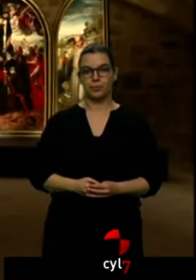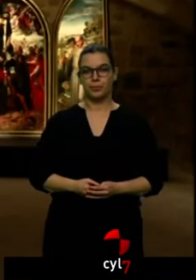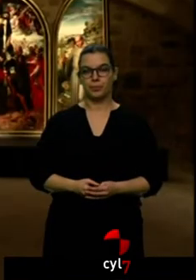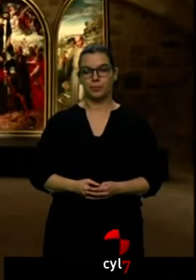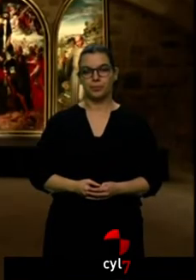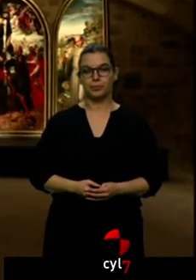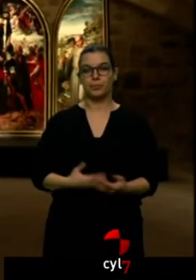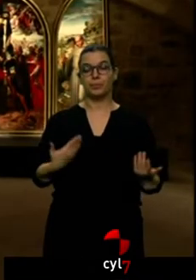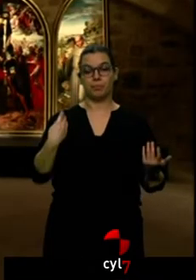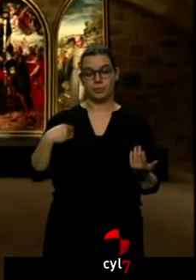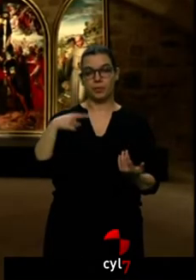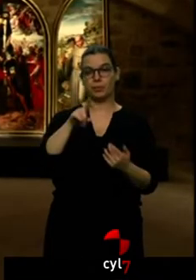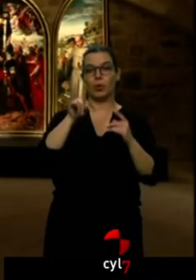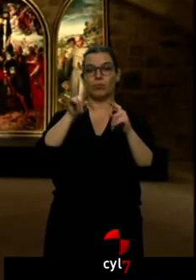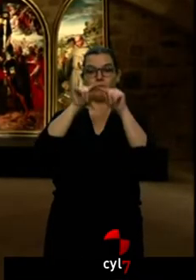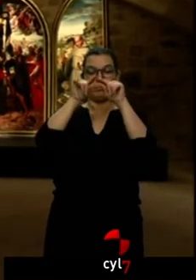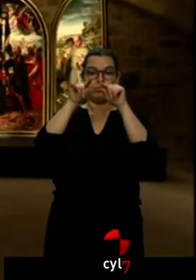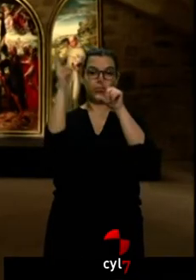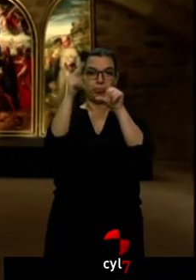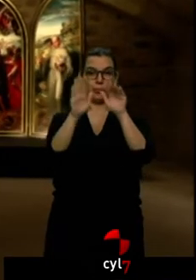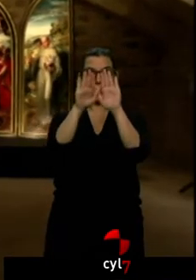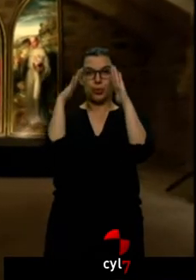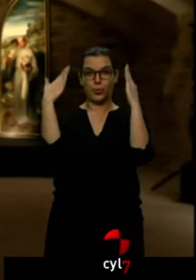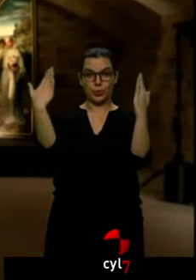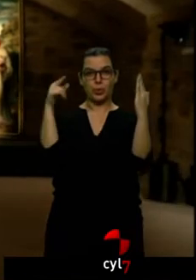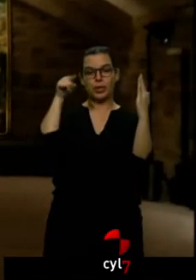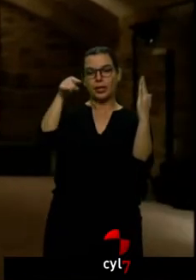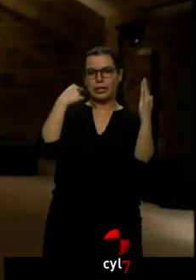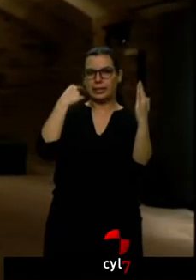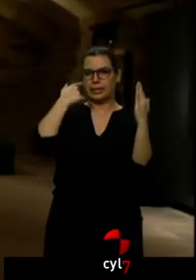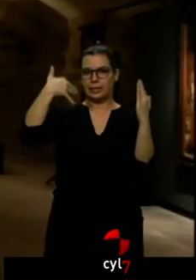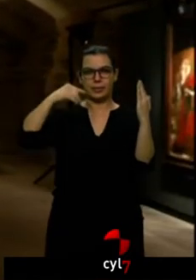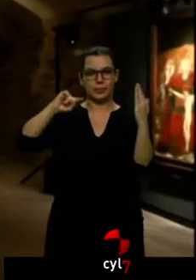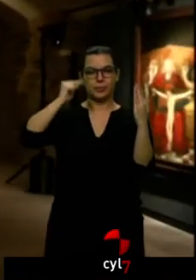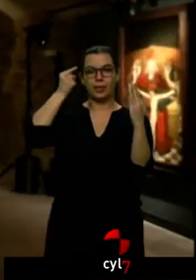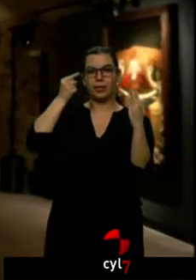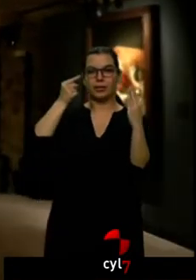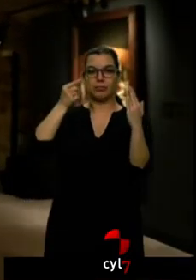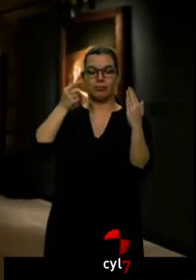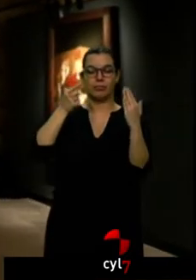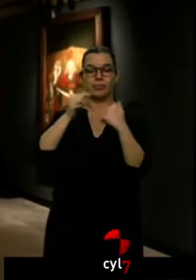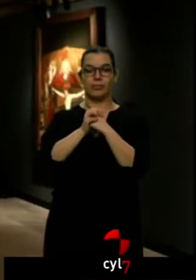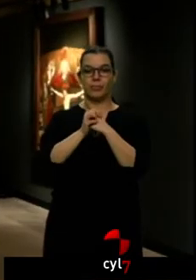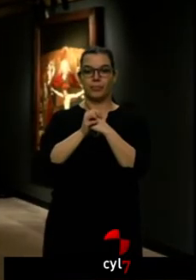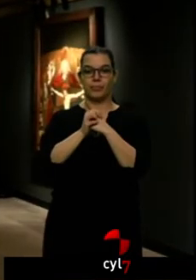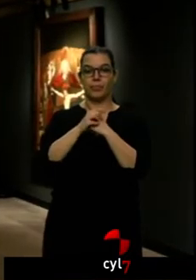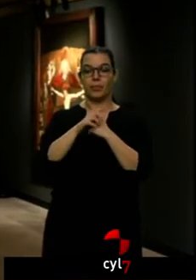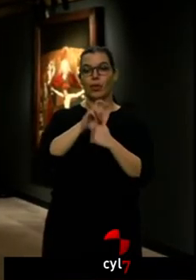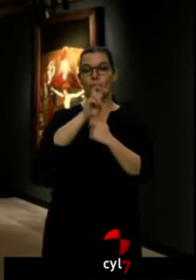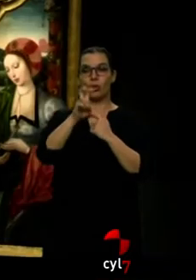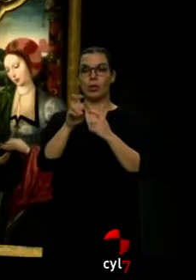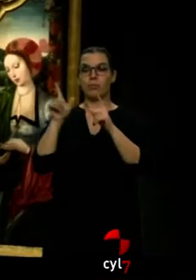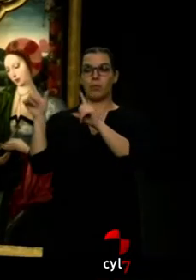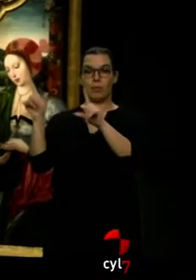De Benson, el tríptico del descendimiento, la pieza más emblemática de la colección, una de las más conocidas, otras decoraban